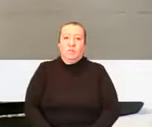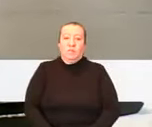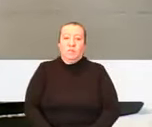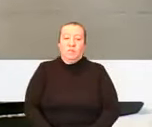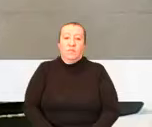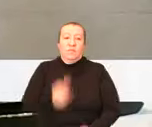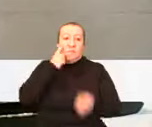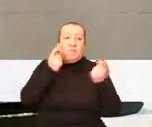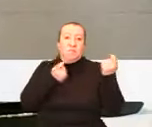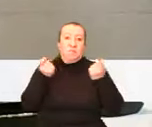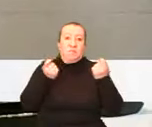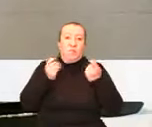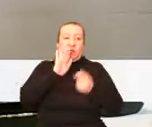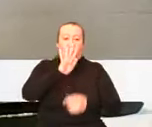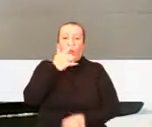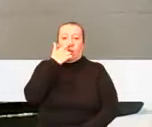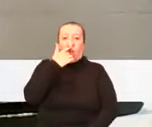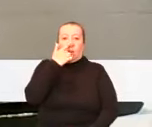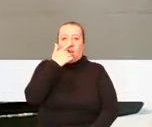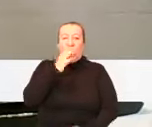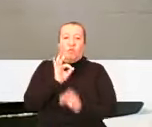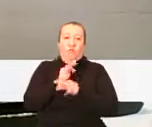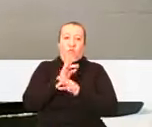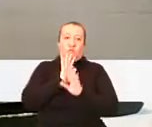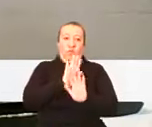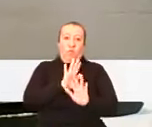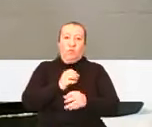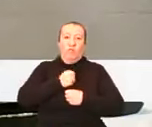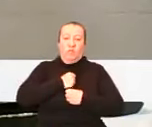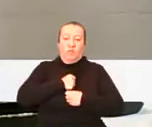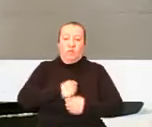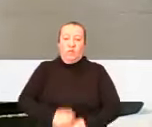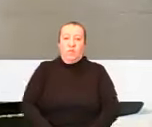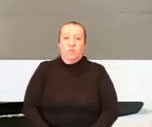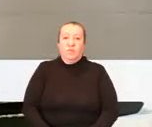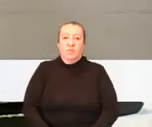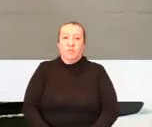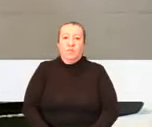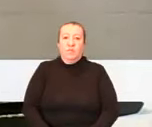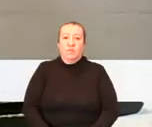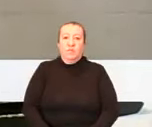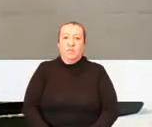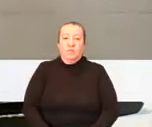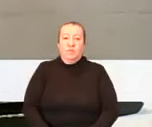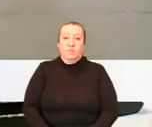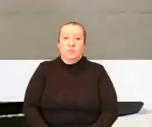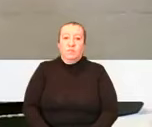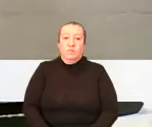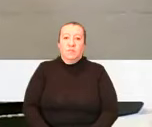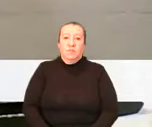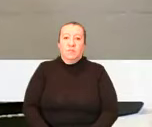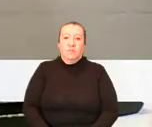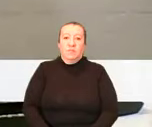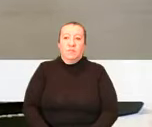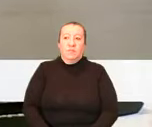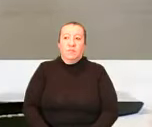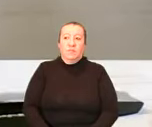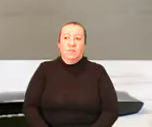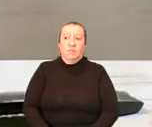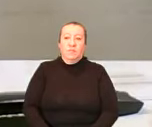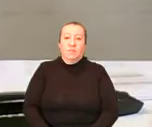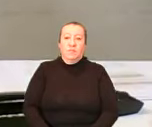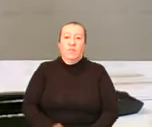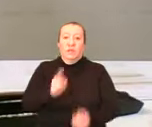el país en función de sus intereses. Entonces, no podemos confiar en la prensa nacional, salvo rosas excepciones, hay que generalizar, pero tenemos la alternativa a la prensa internacional,